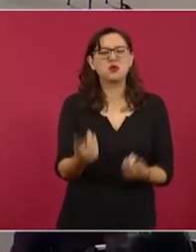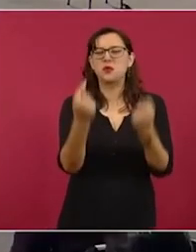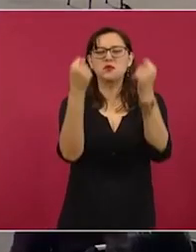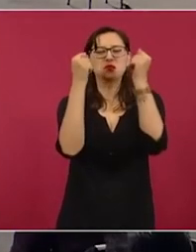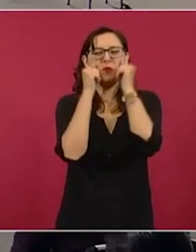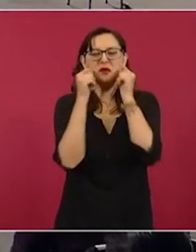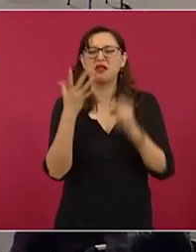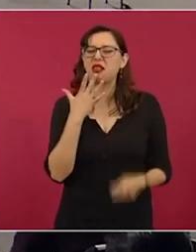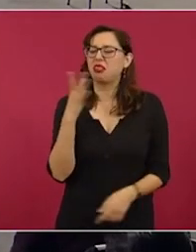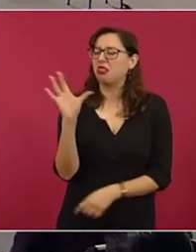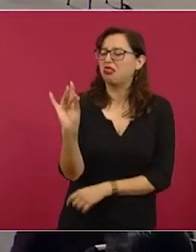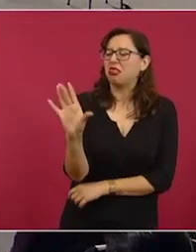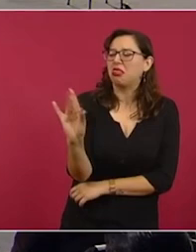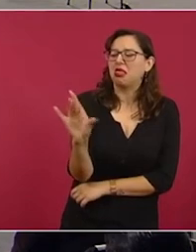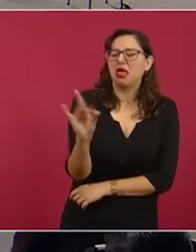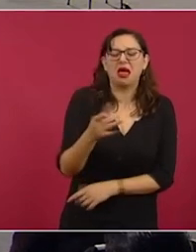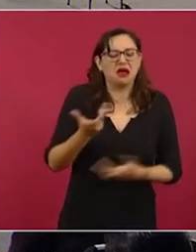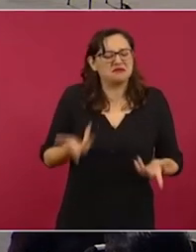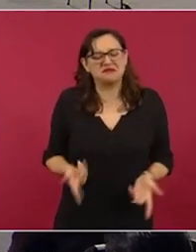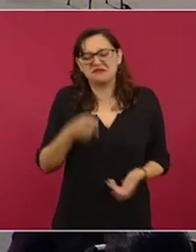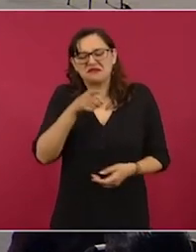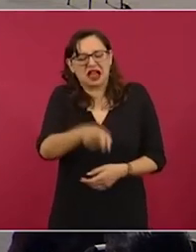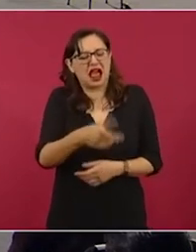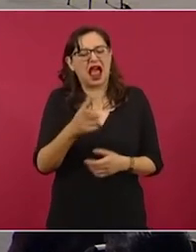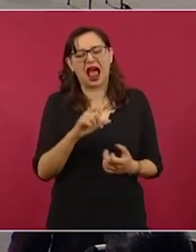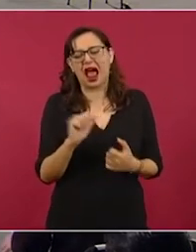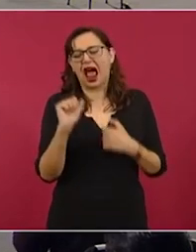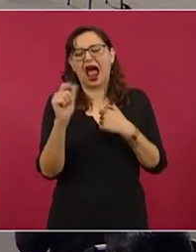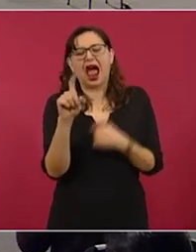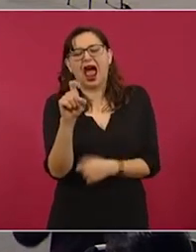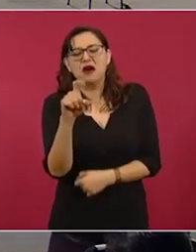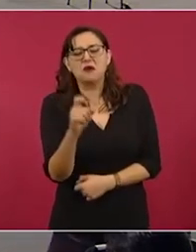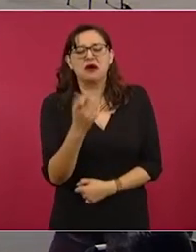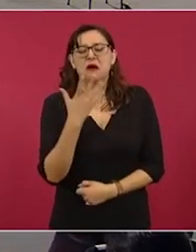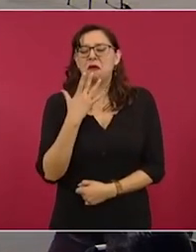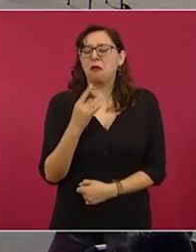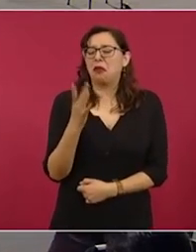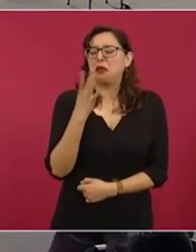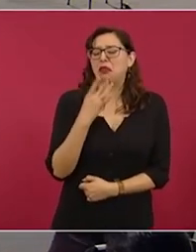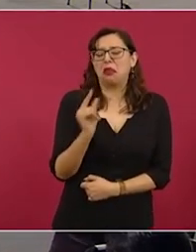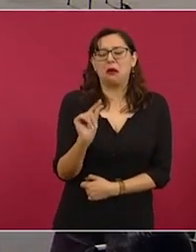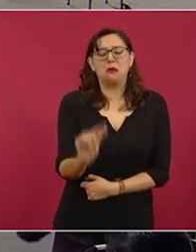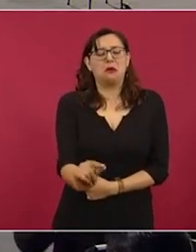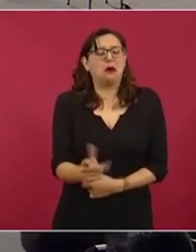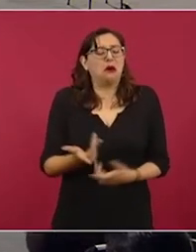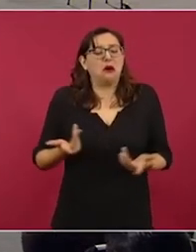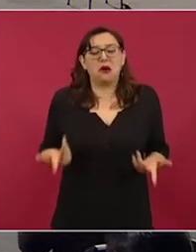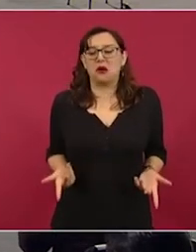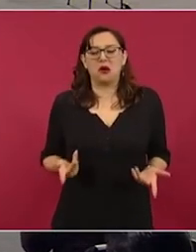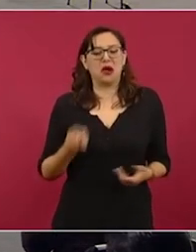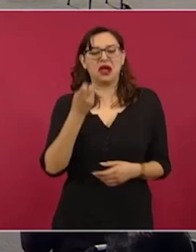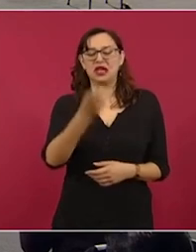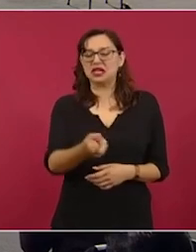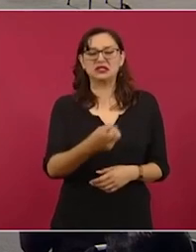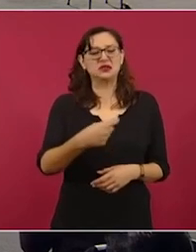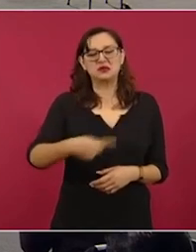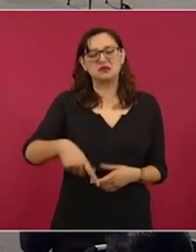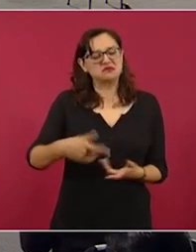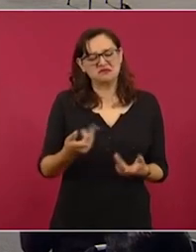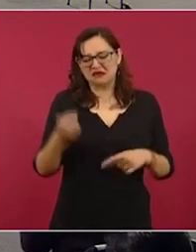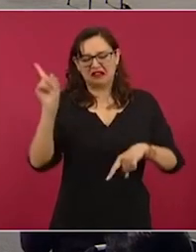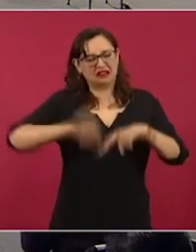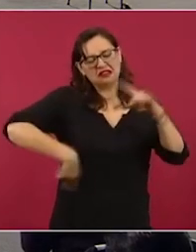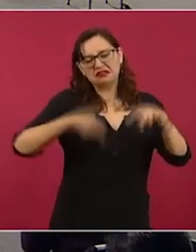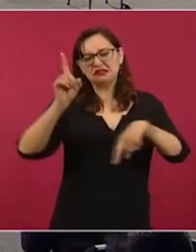Es un páramos alitroso con algunos cuerpos de agua o humedades mínimos estacionales. Esto lo escribió en el